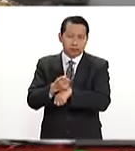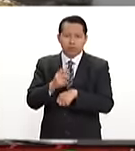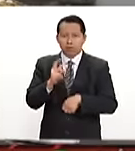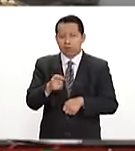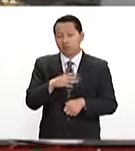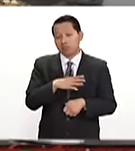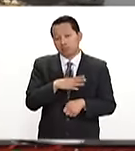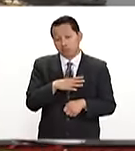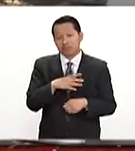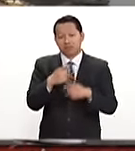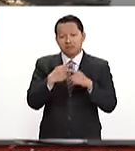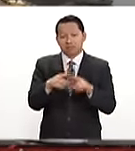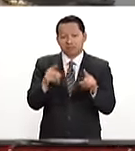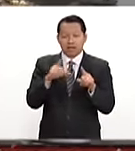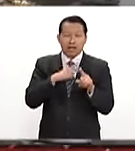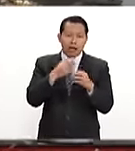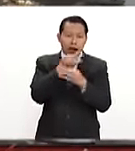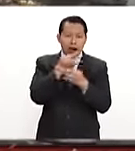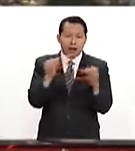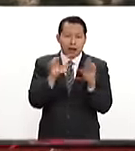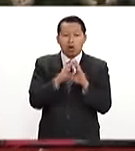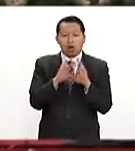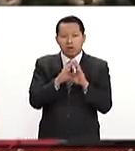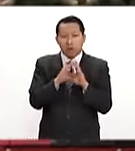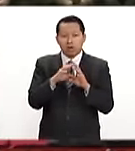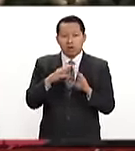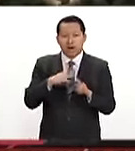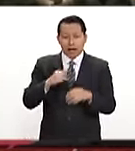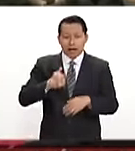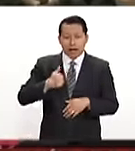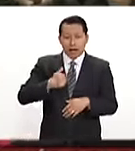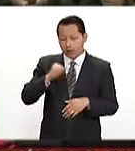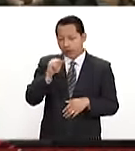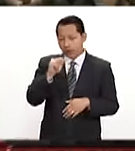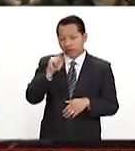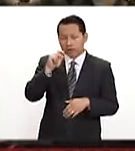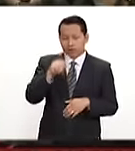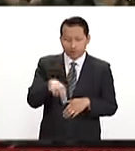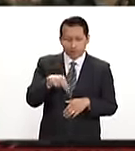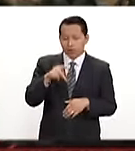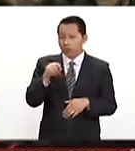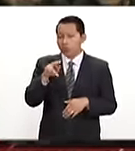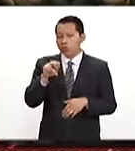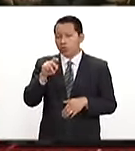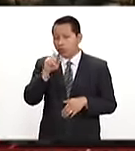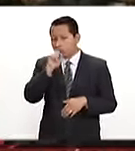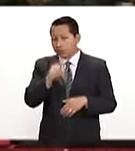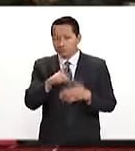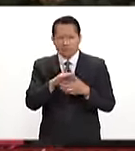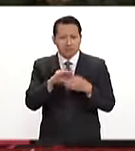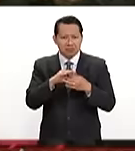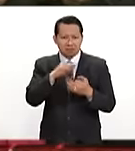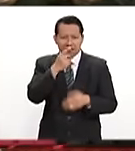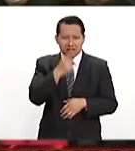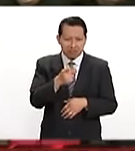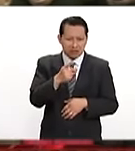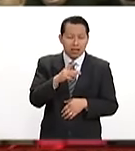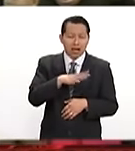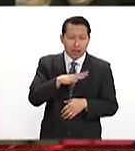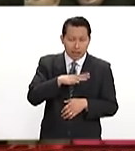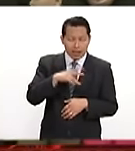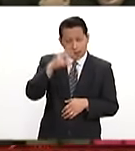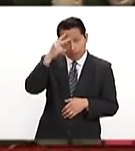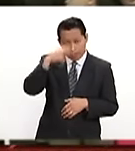embargo, esto contrasta con lo dicho públicamente por el ministro de Canadá, Justin Trudeau, quien ha negado que vaya a abandonar